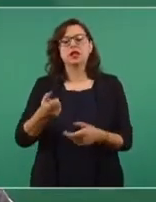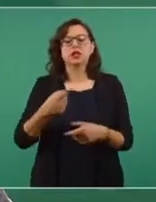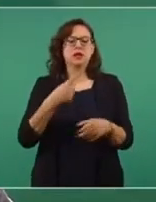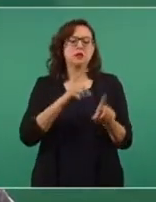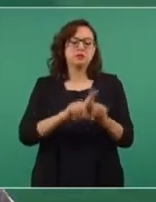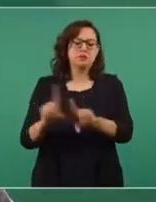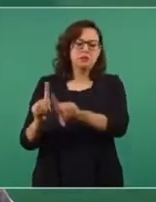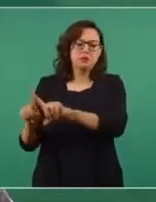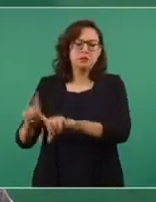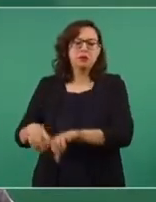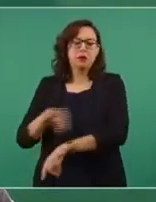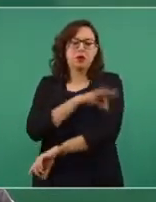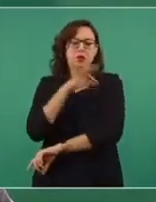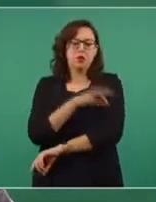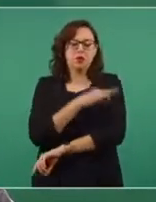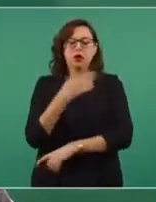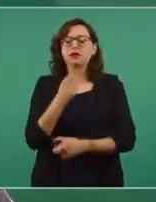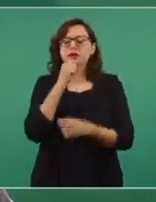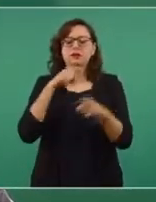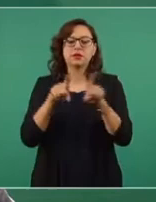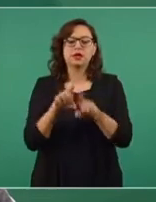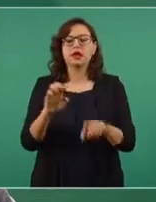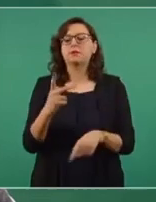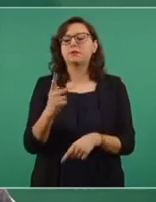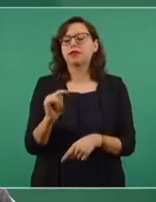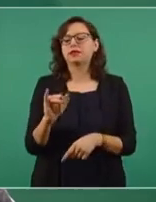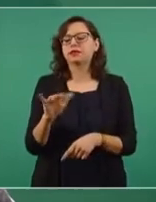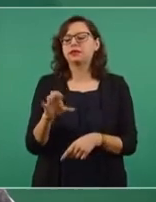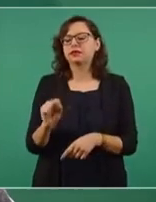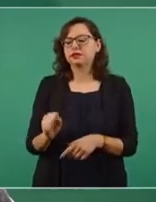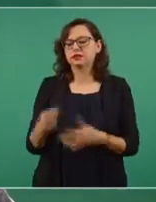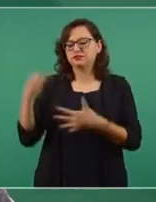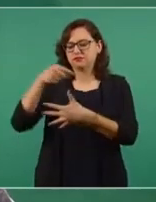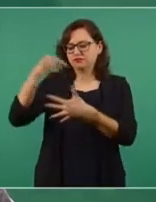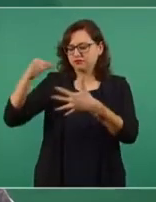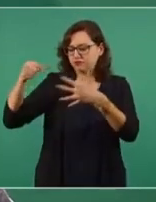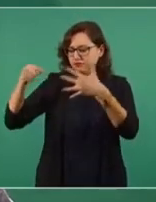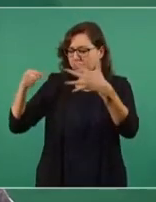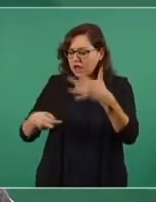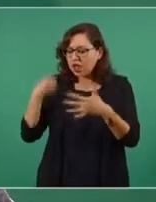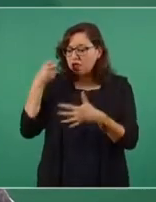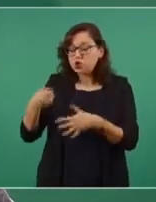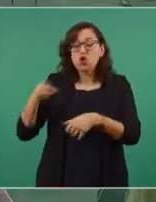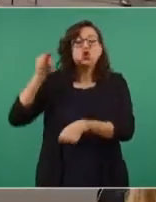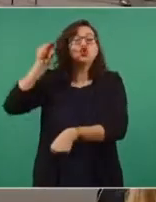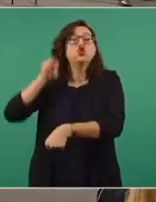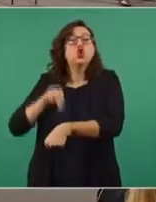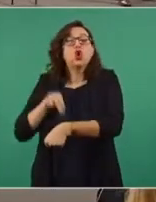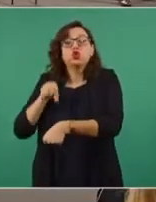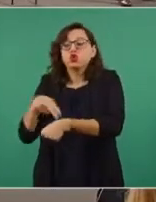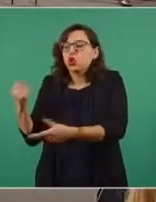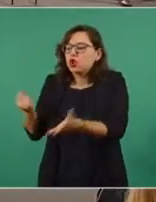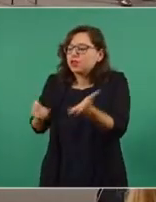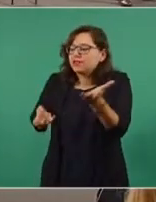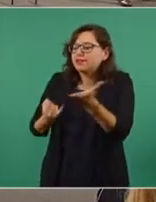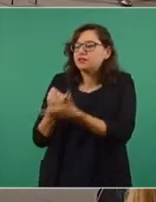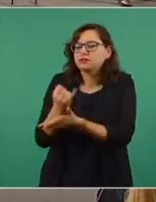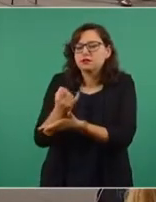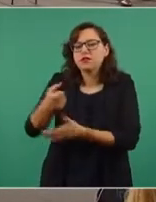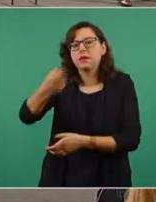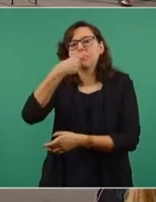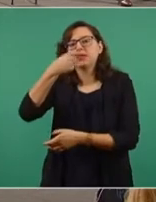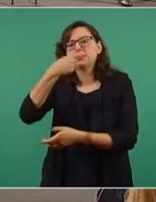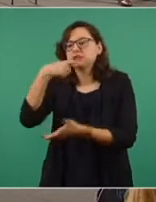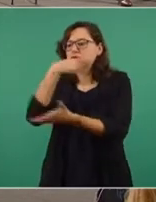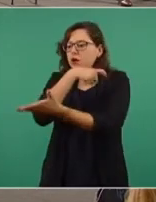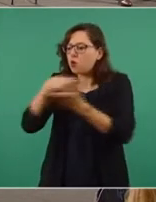hepatitis C y antirretrovirales. Ellos son los que revisan los últimos avances de la ciencia médica en el mundo